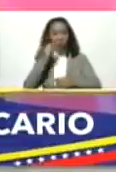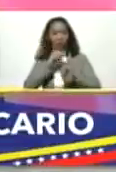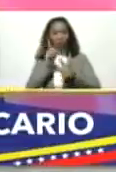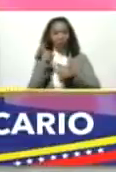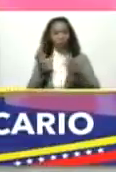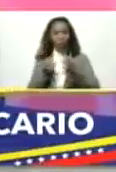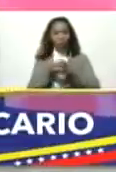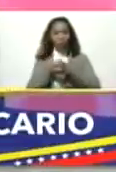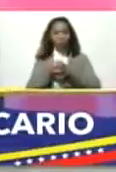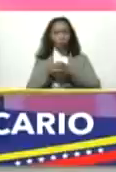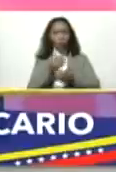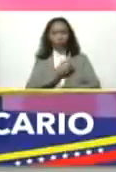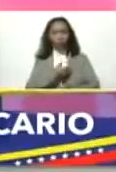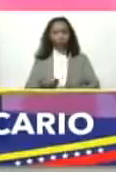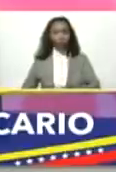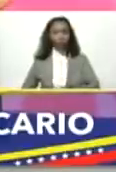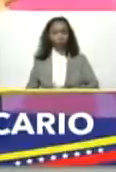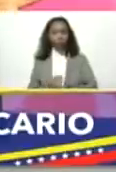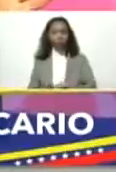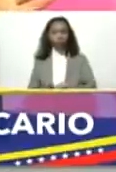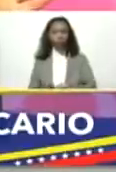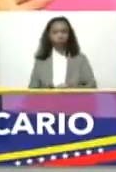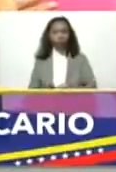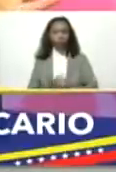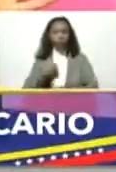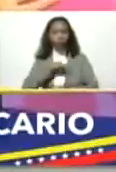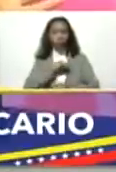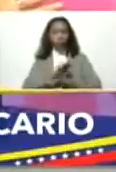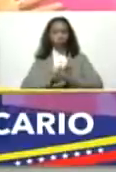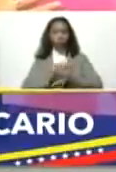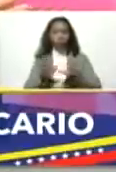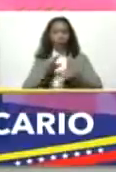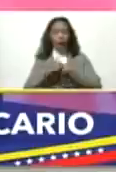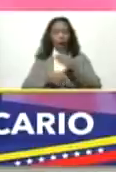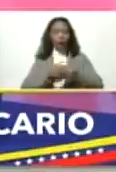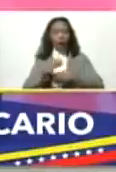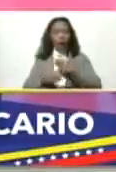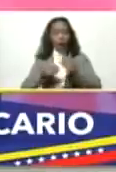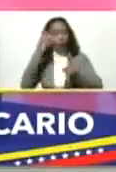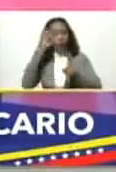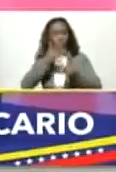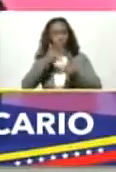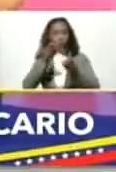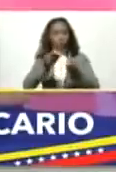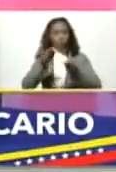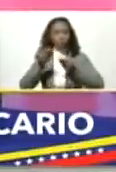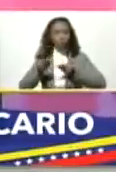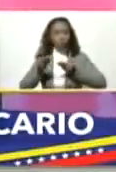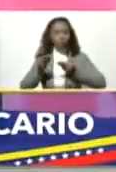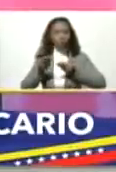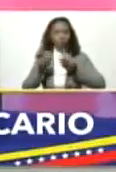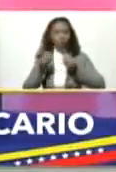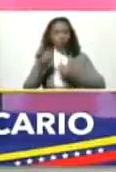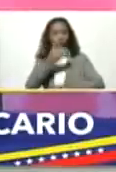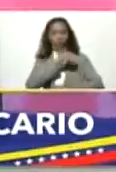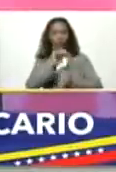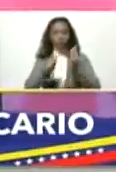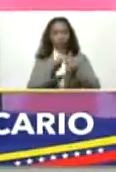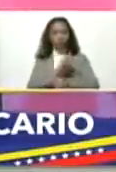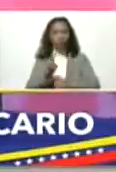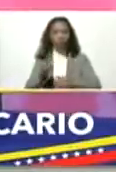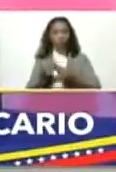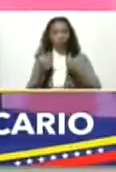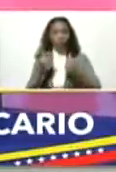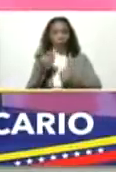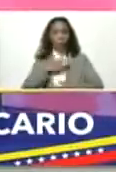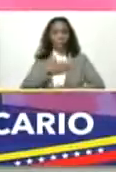conjunto presidente estamos abarcando una instrucción que usted nos dio tanto al vicepresidente de economía como a